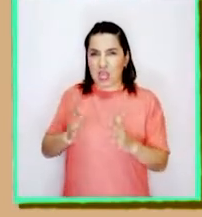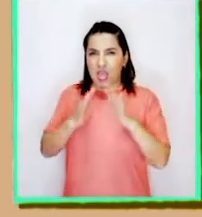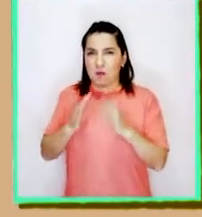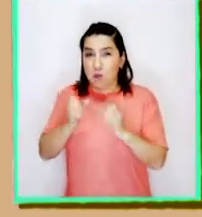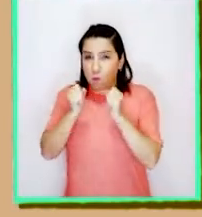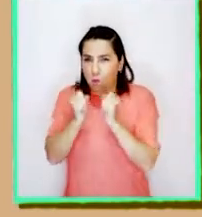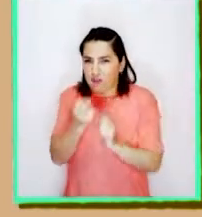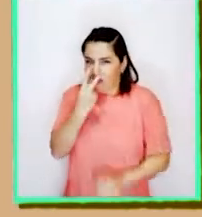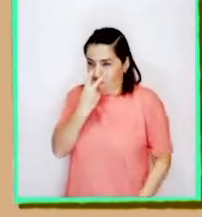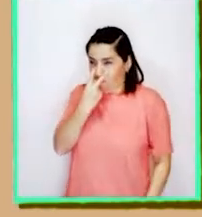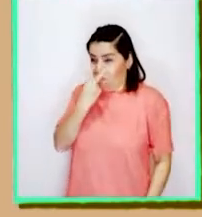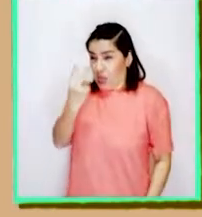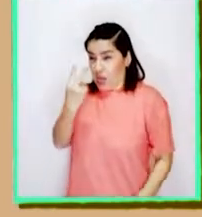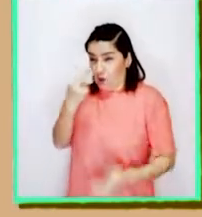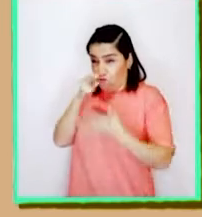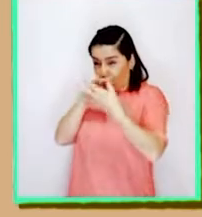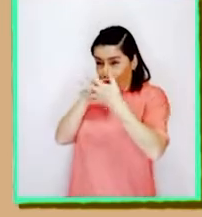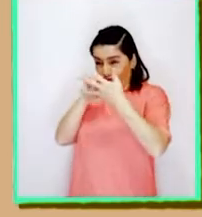tratar de ver a través de ella.